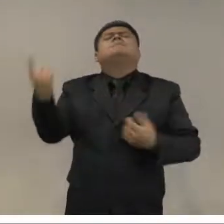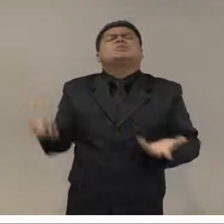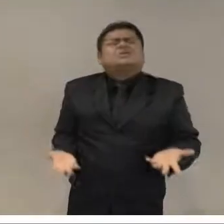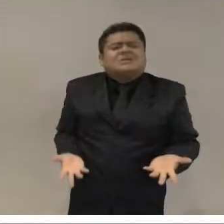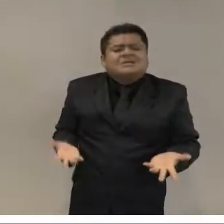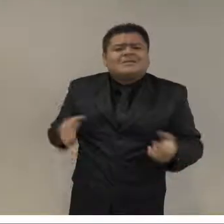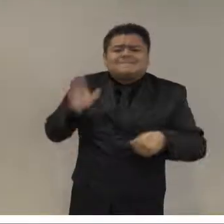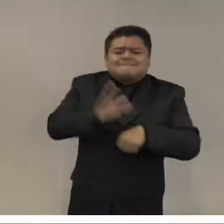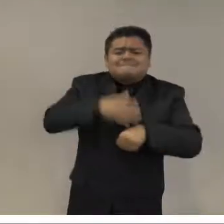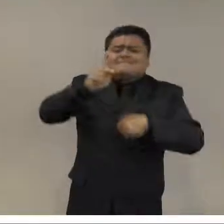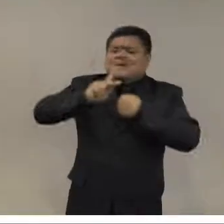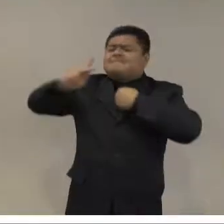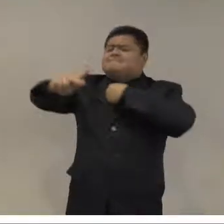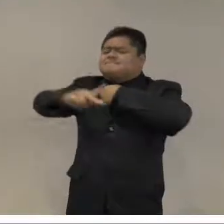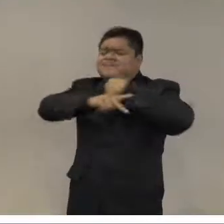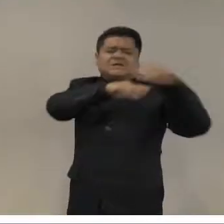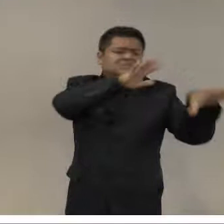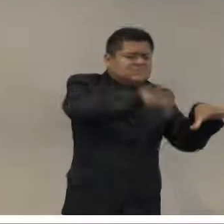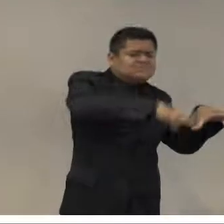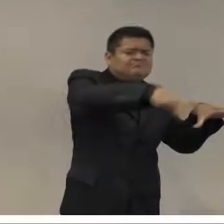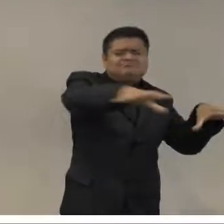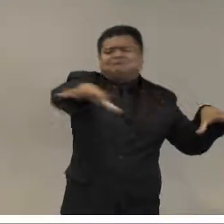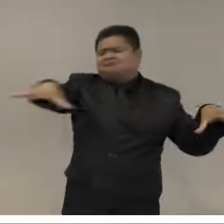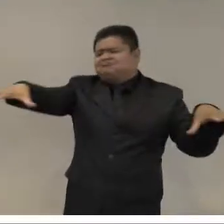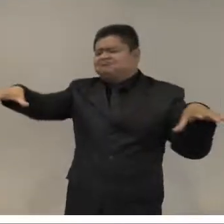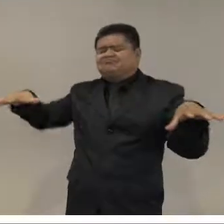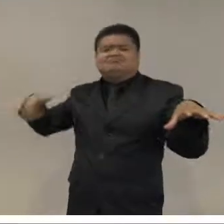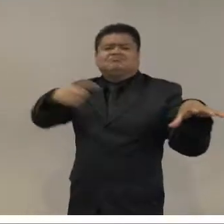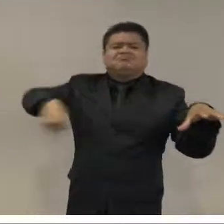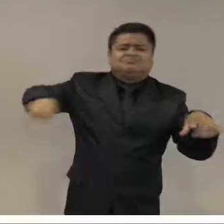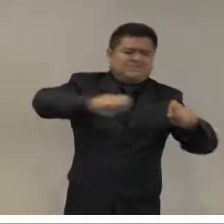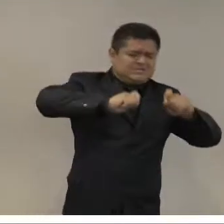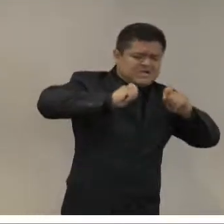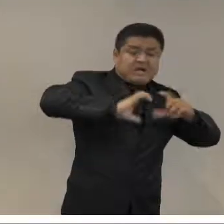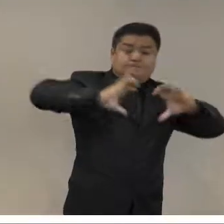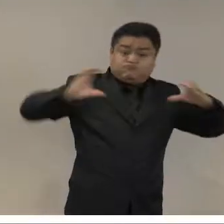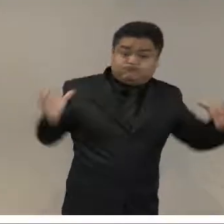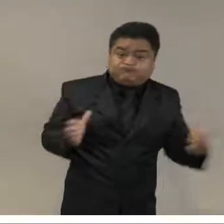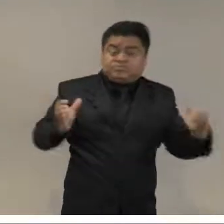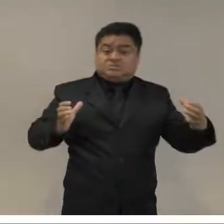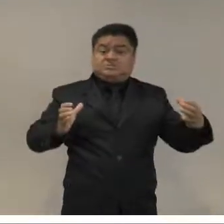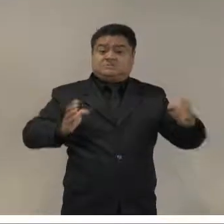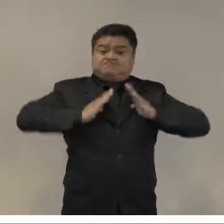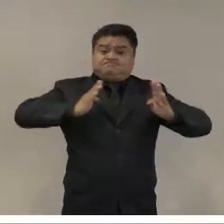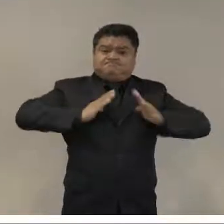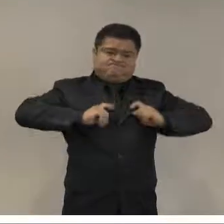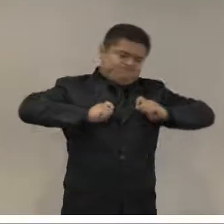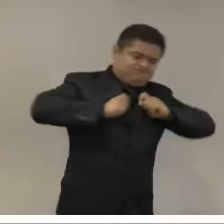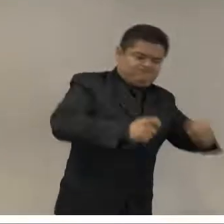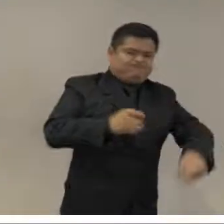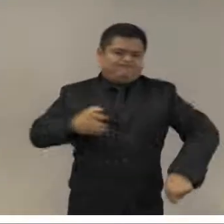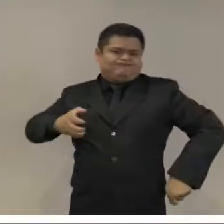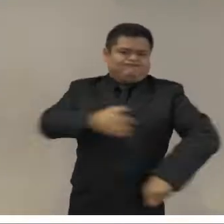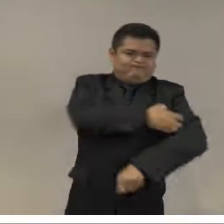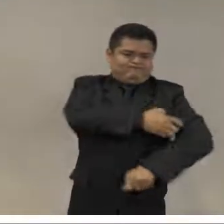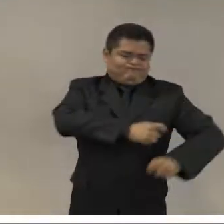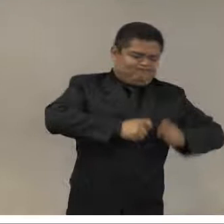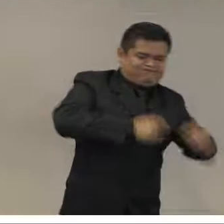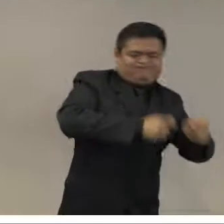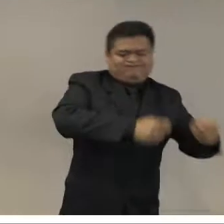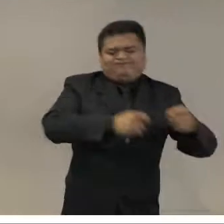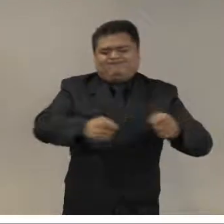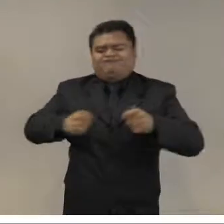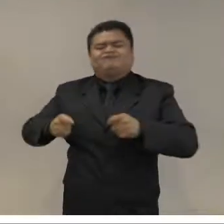este gráfico, que no tiene que leerlo todo, pero viene de la Declaración Anual de Comando Sur y es una lista bastante decente de